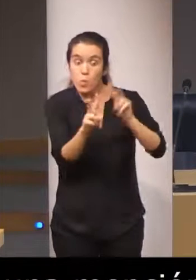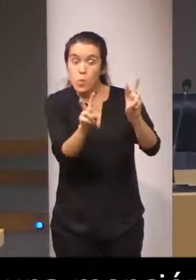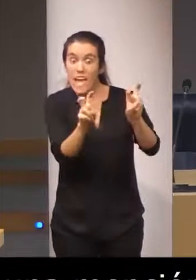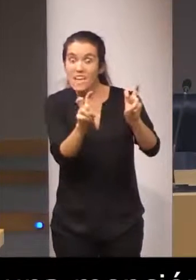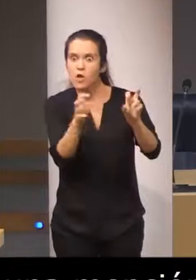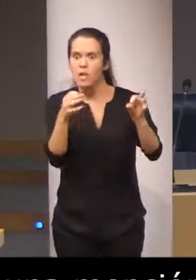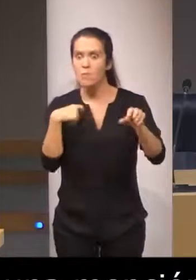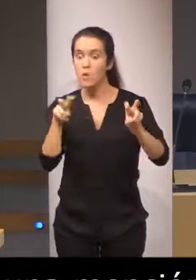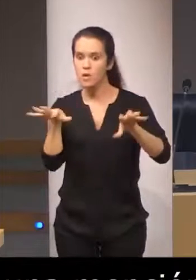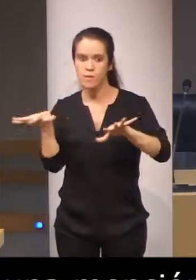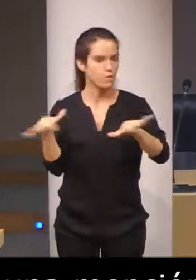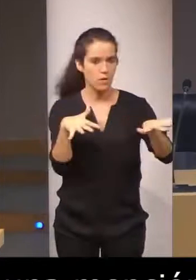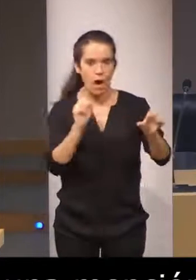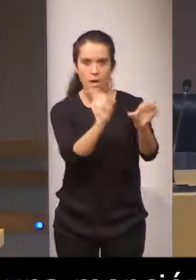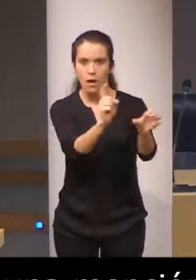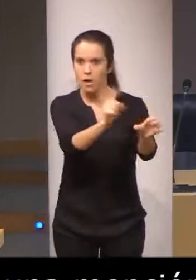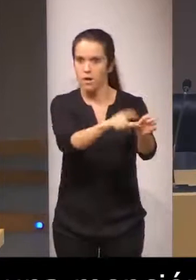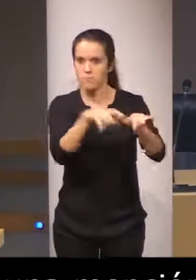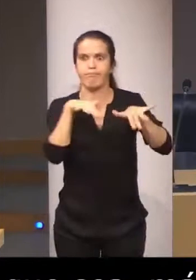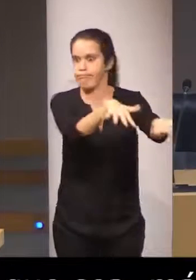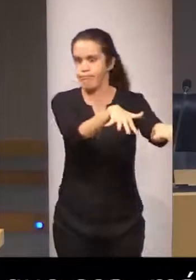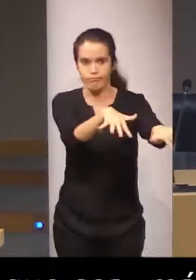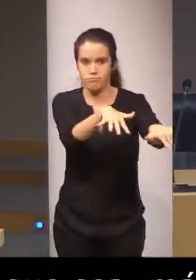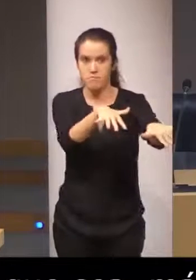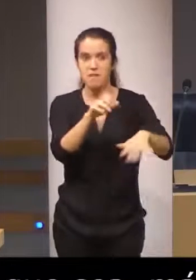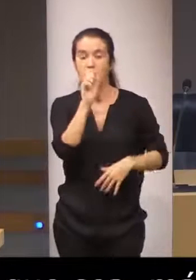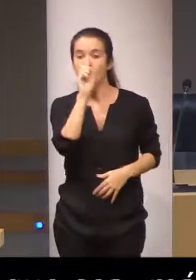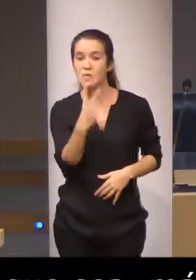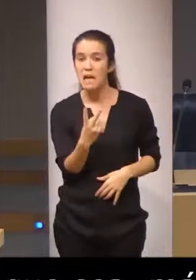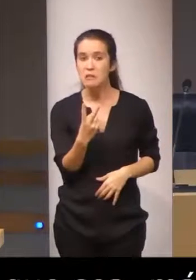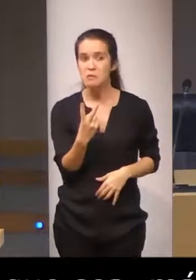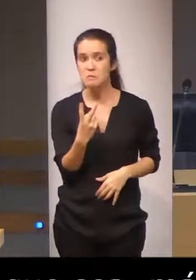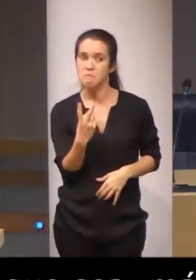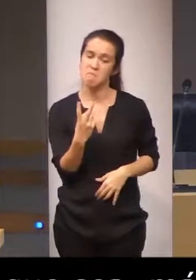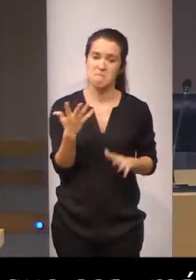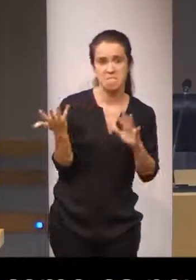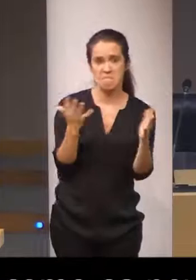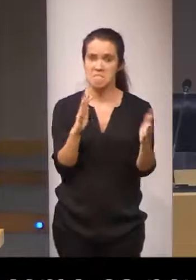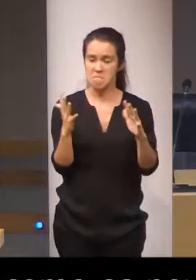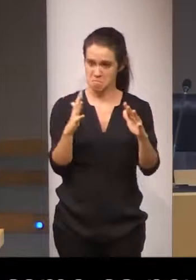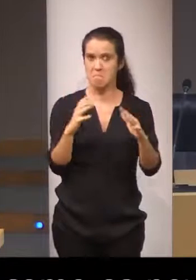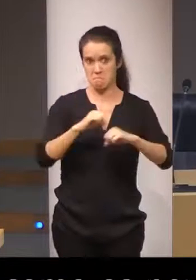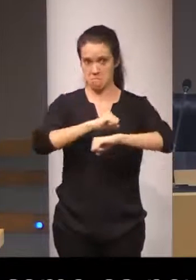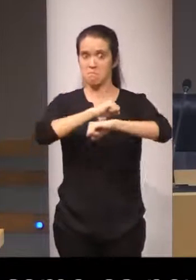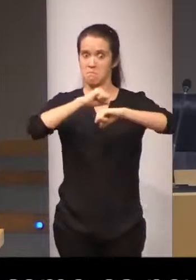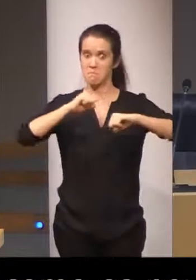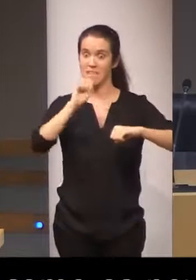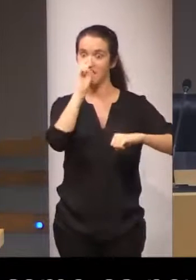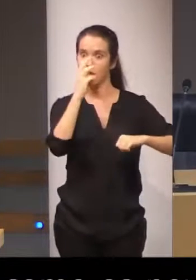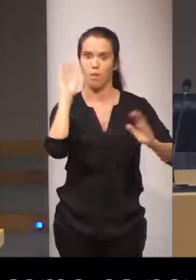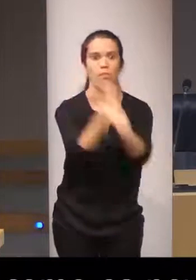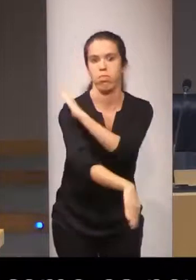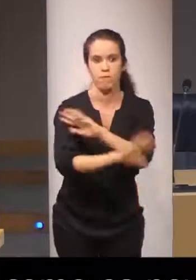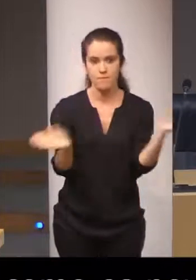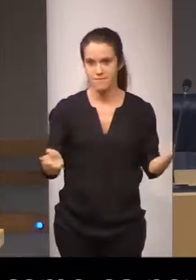novedad todo el mundo se apunta. Al segundo año más o menos se consolida al tercer año morimos de